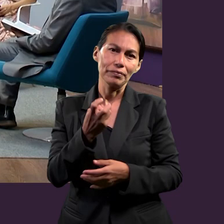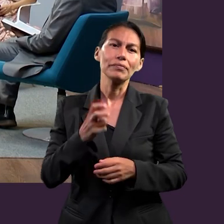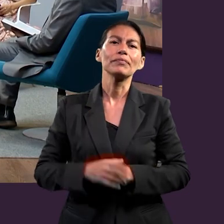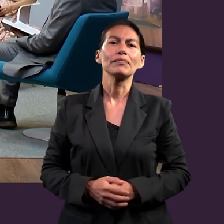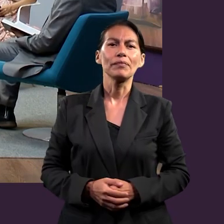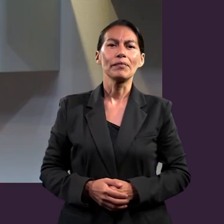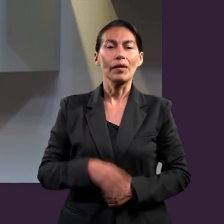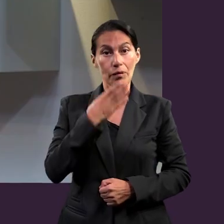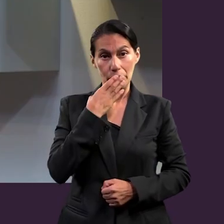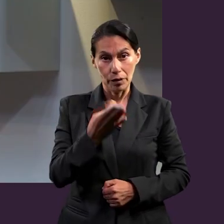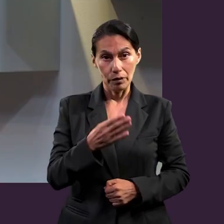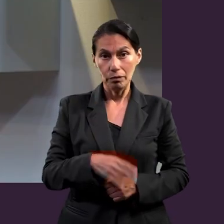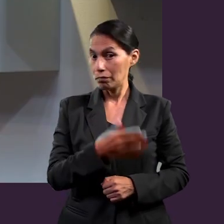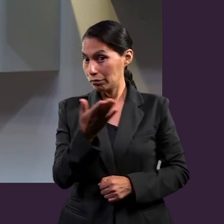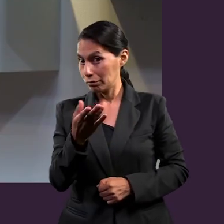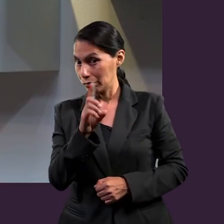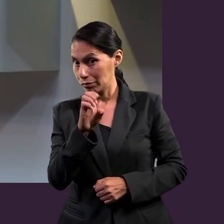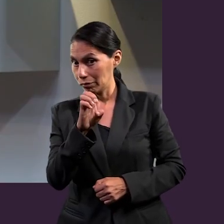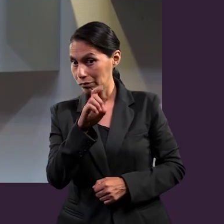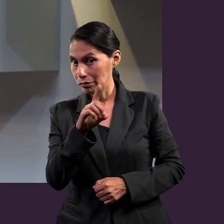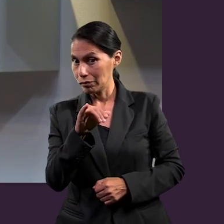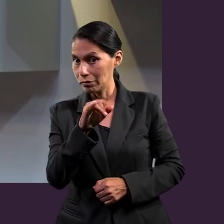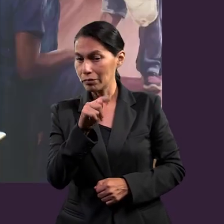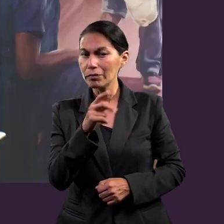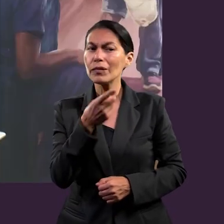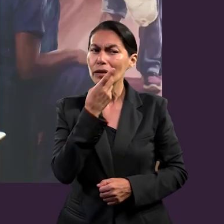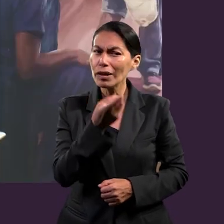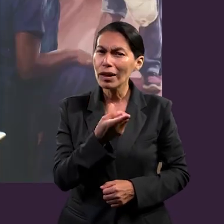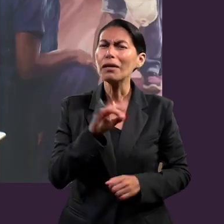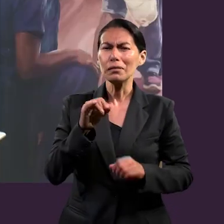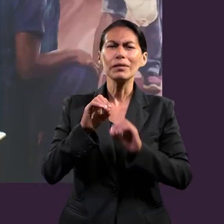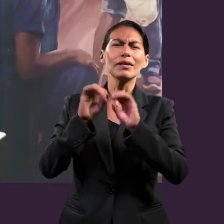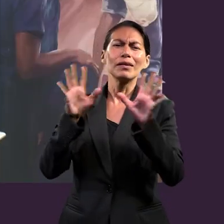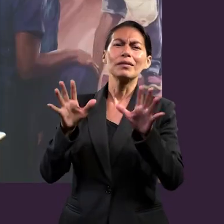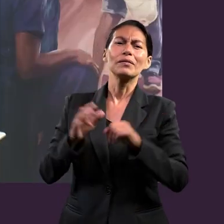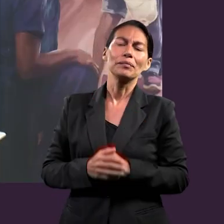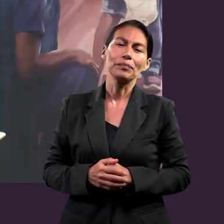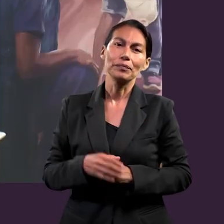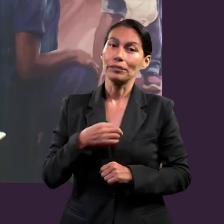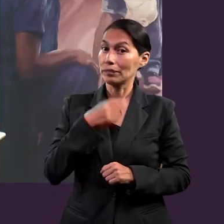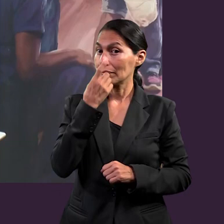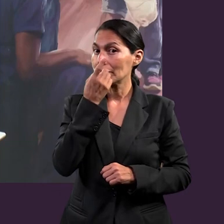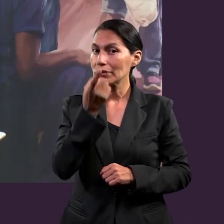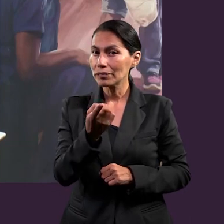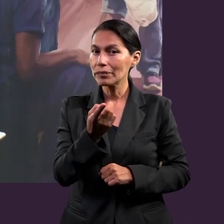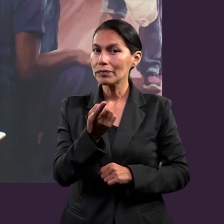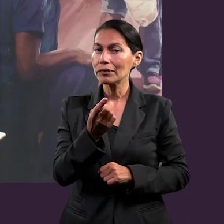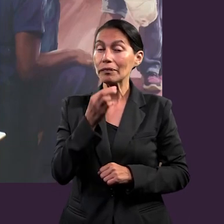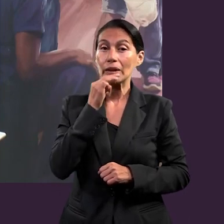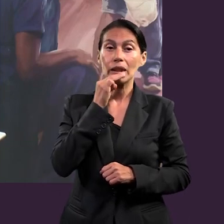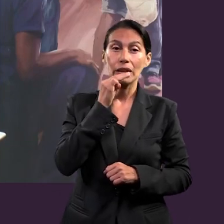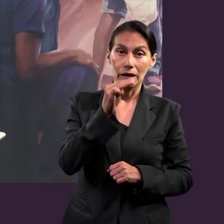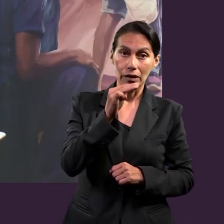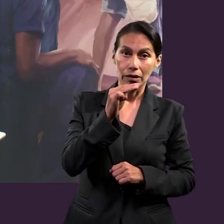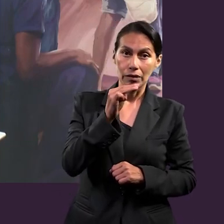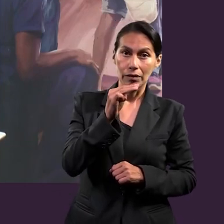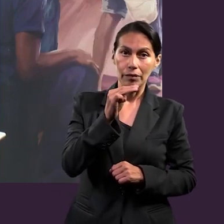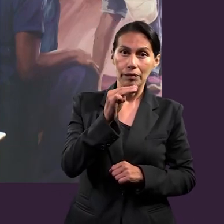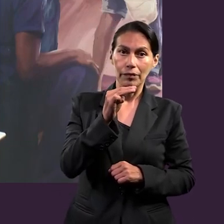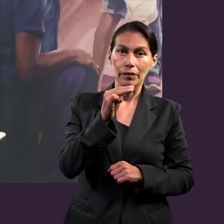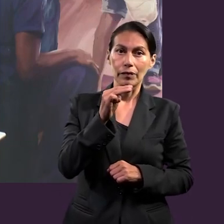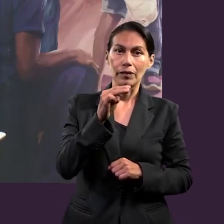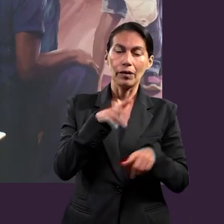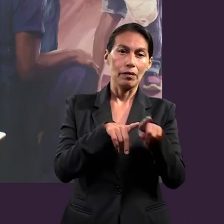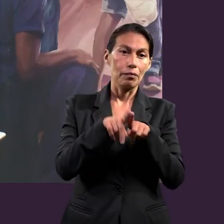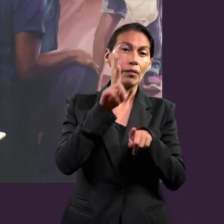Muy bien. ¿Quieres comentar algo, Edith? Claro. Yo les quiero mencionar un mensaje que nos